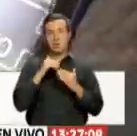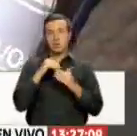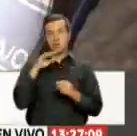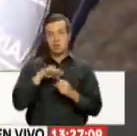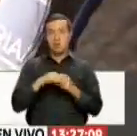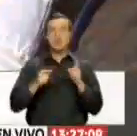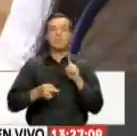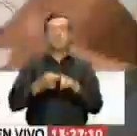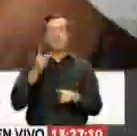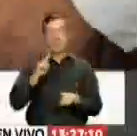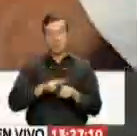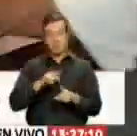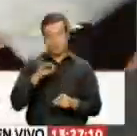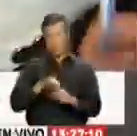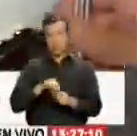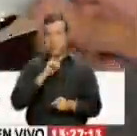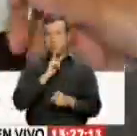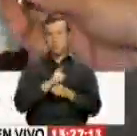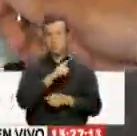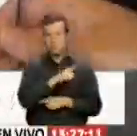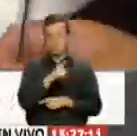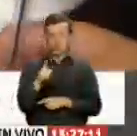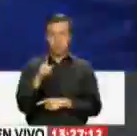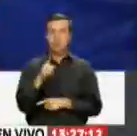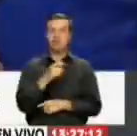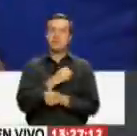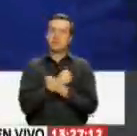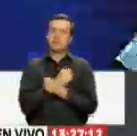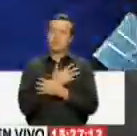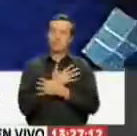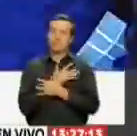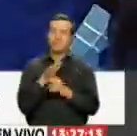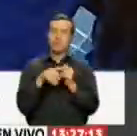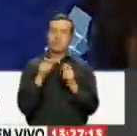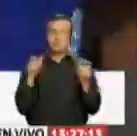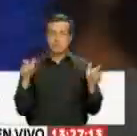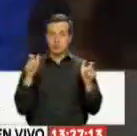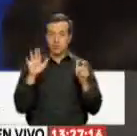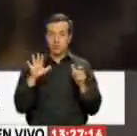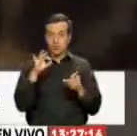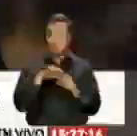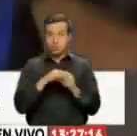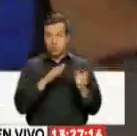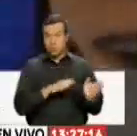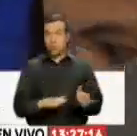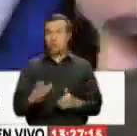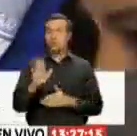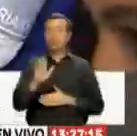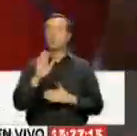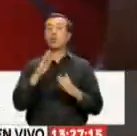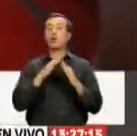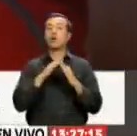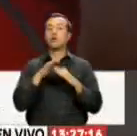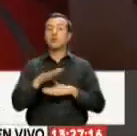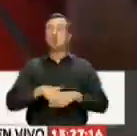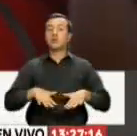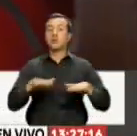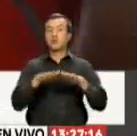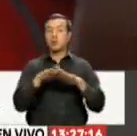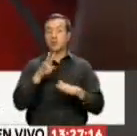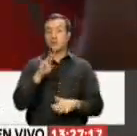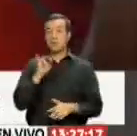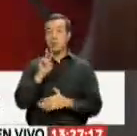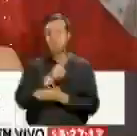hizo Por primera vez Eso sí Con un civismo Que contagió A quienes Llegaron Para receptar Su sufragio En su domicilio Ubicado En el sector De la